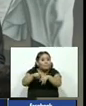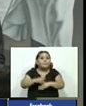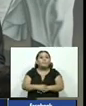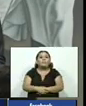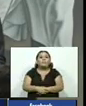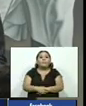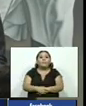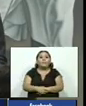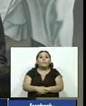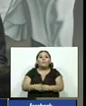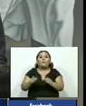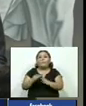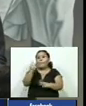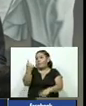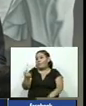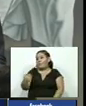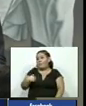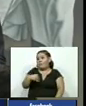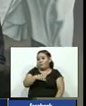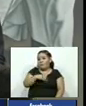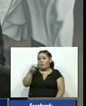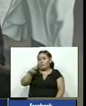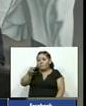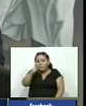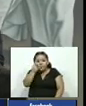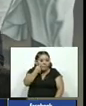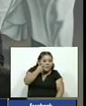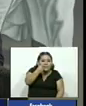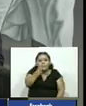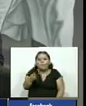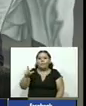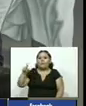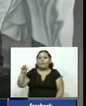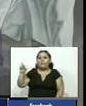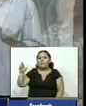a la ministra de Turismo Morena que ha estado encima de todo esto